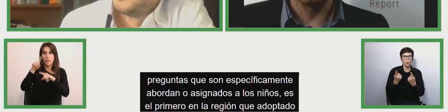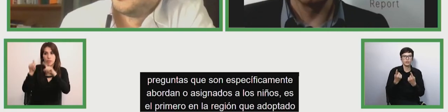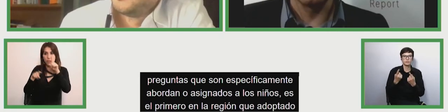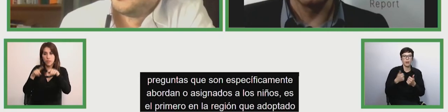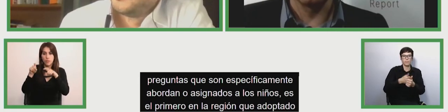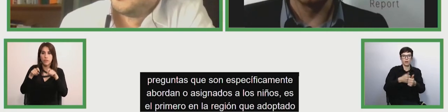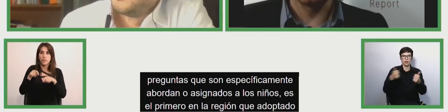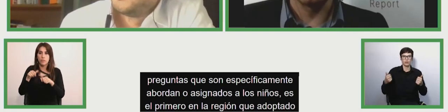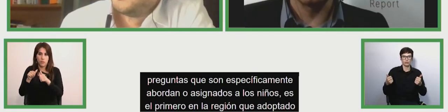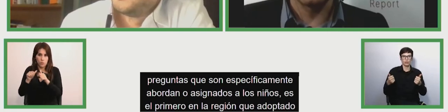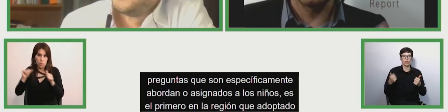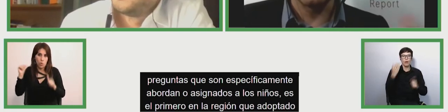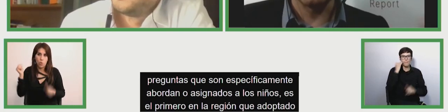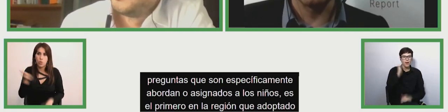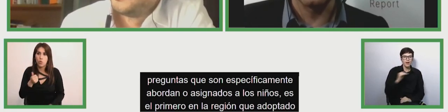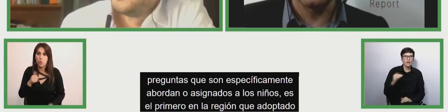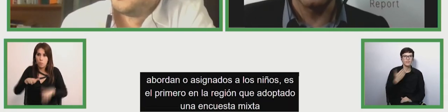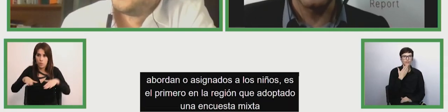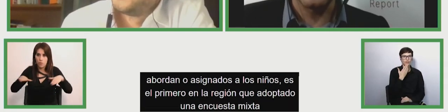administrada